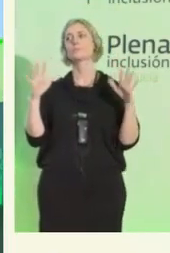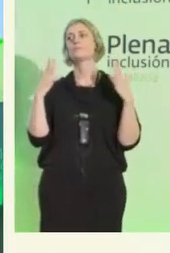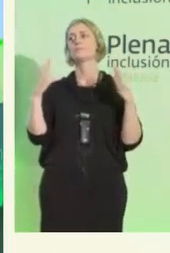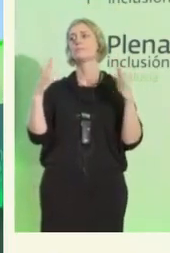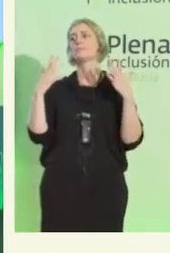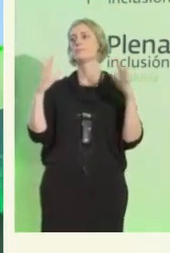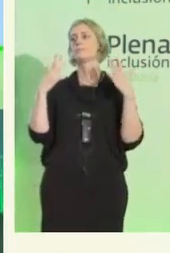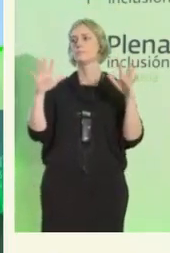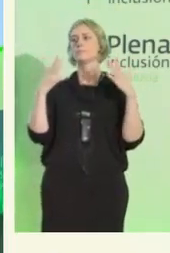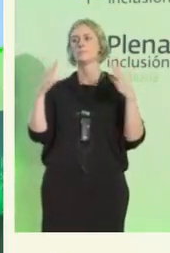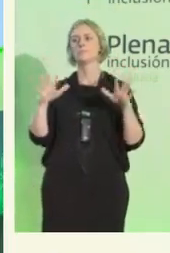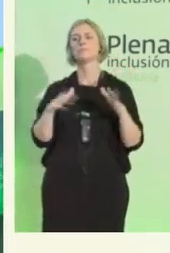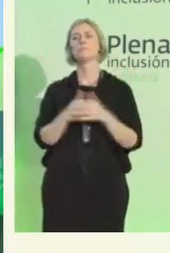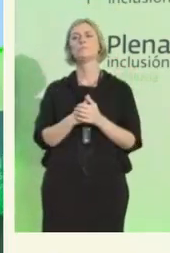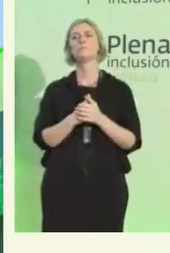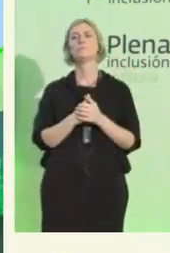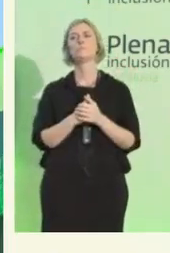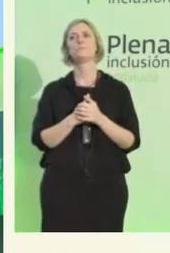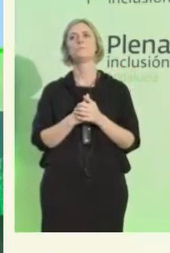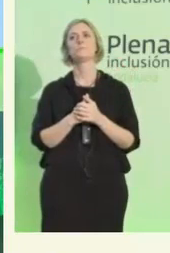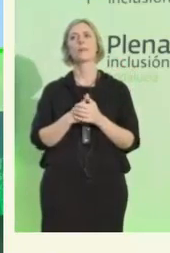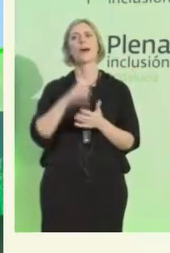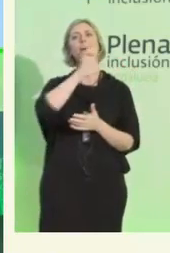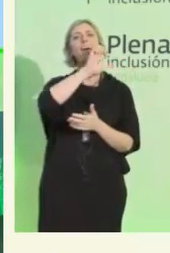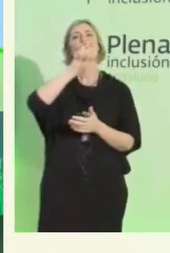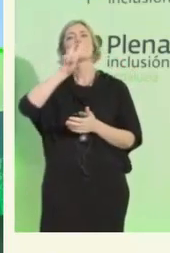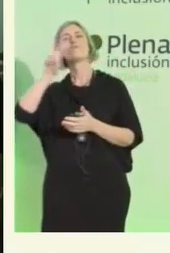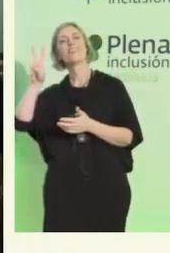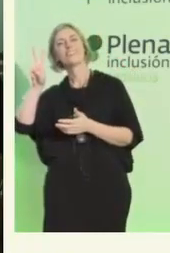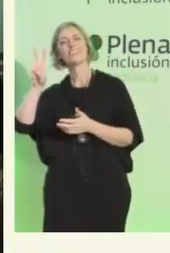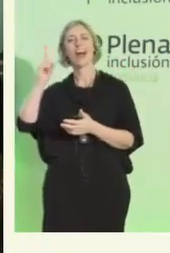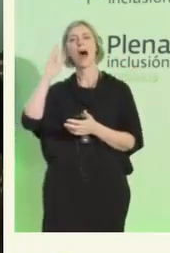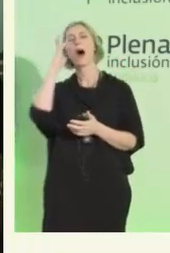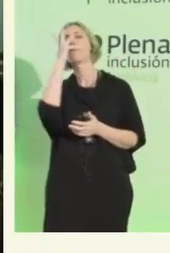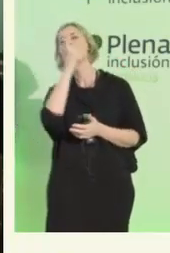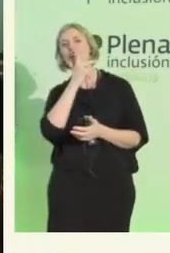Desde los Estados Unidos de América, Patti.